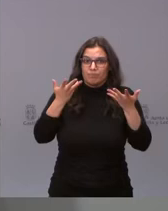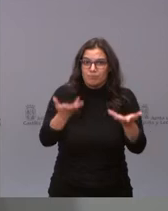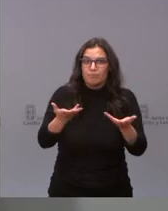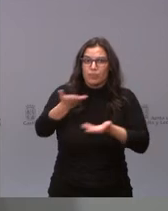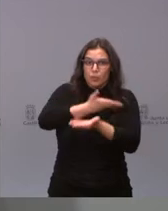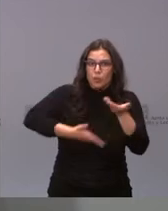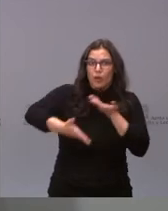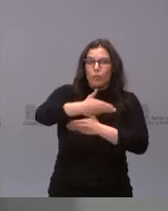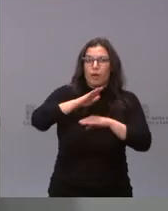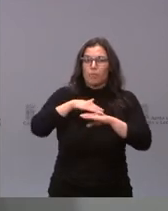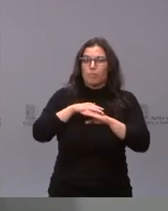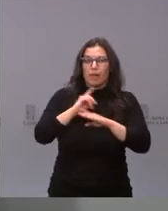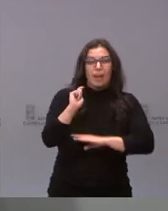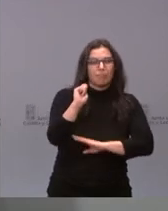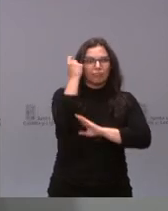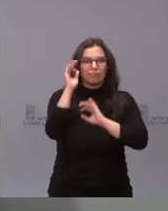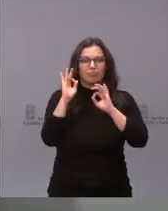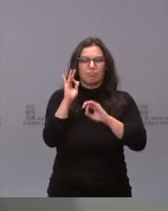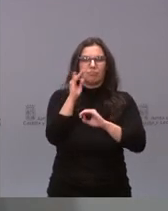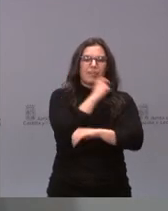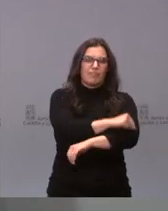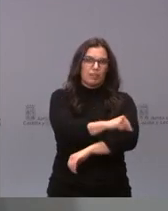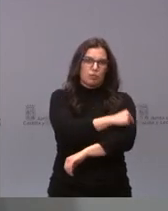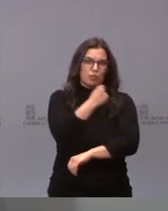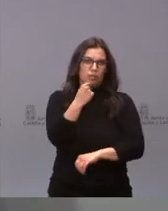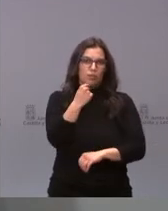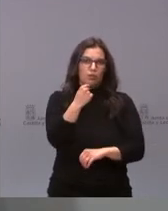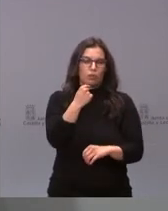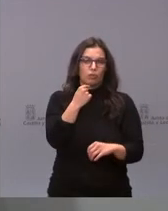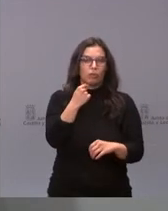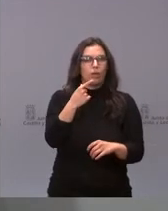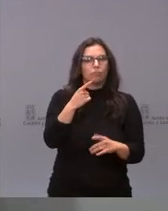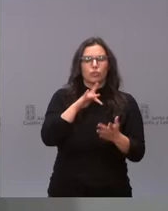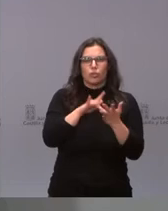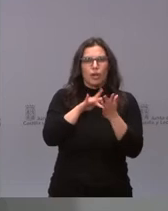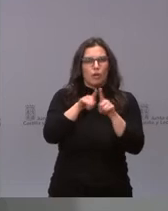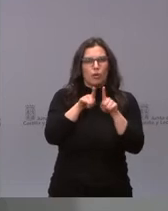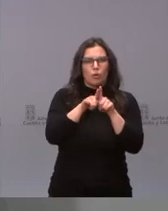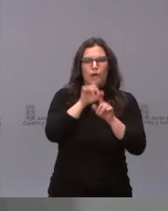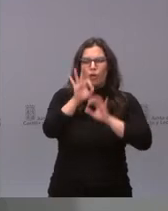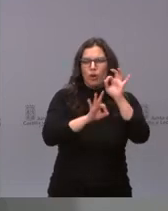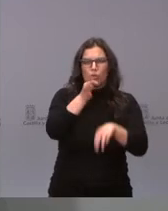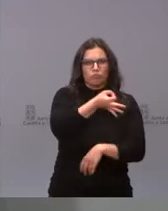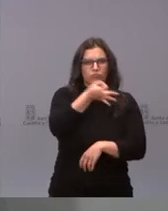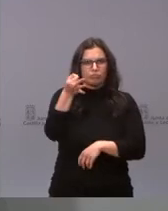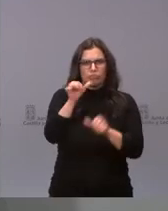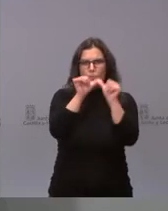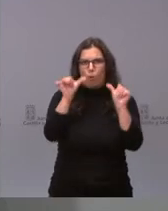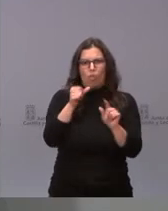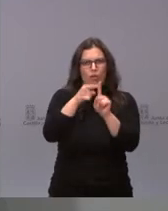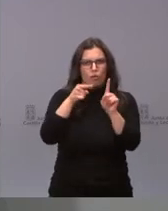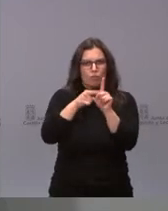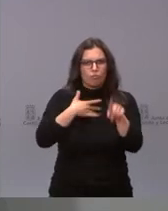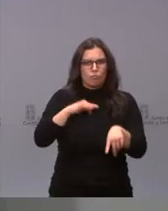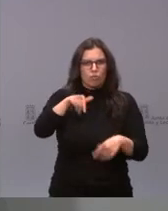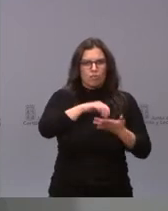de esta campaña de vacunación que está siendo modélica en nuestra comunidad. Podemos decir,